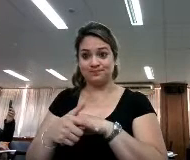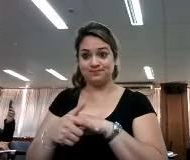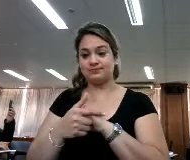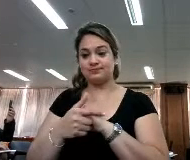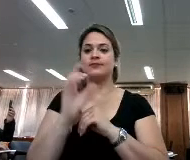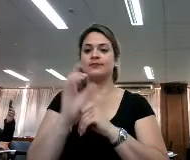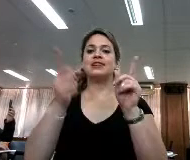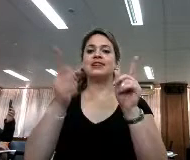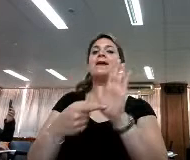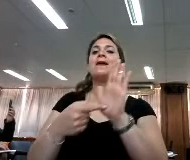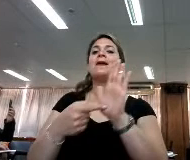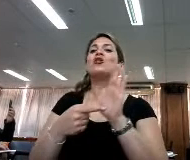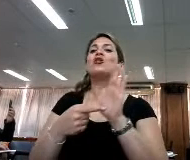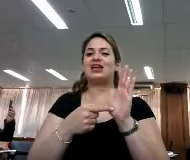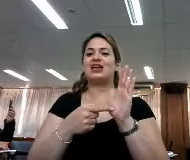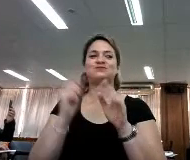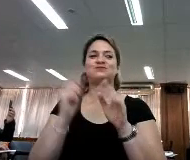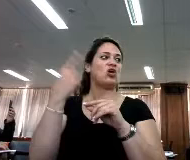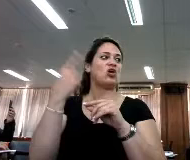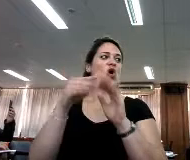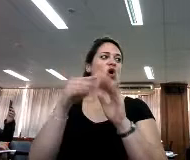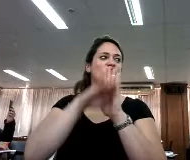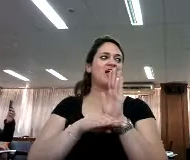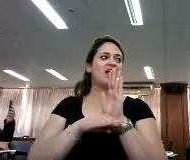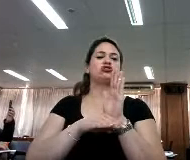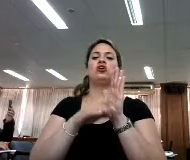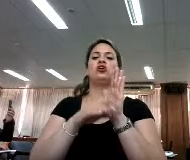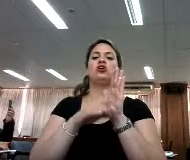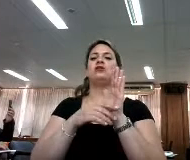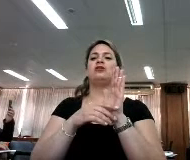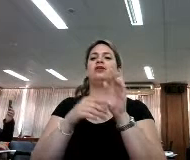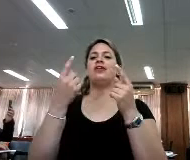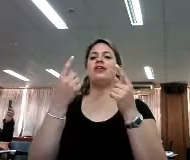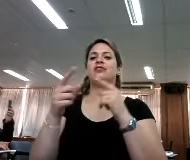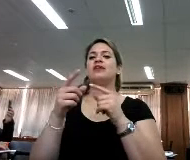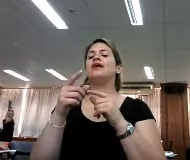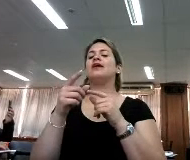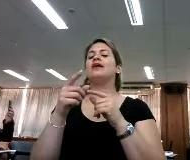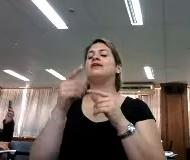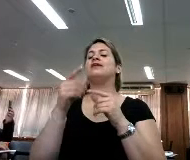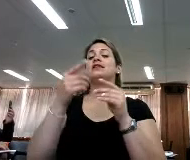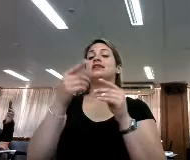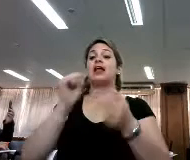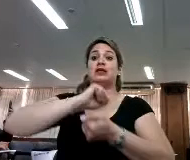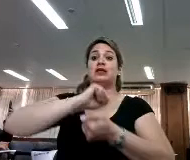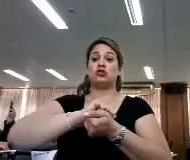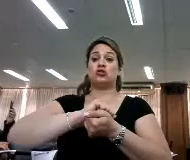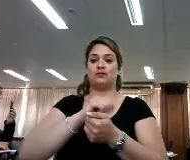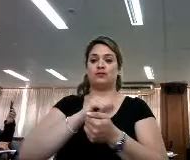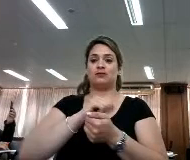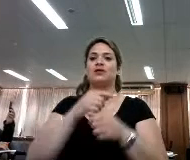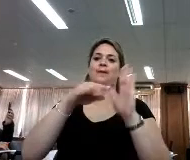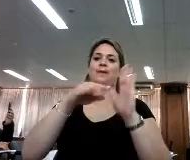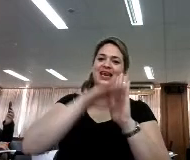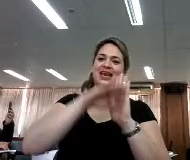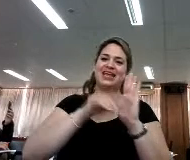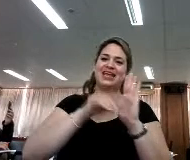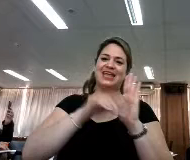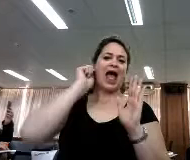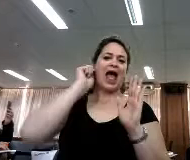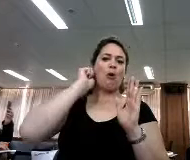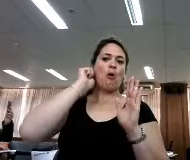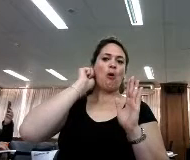otro texto, ya un texto más comercial de Editorial SM, la lista de cumpleaños, versión